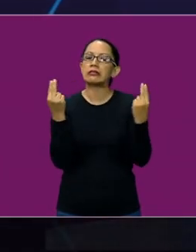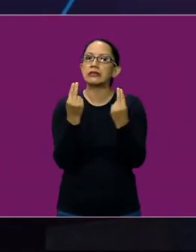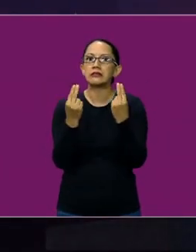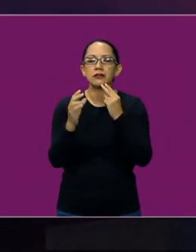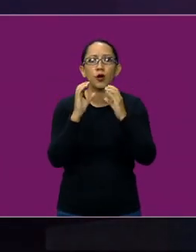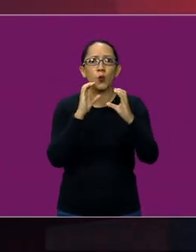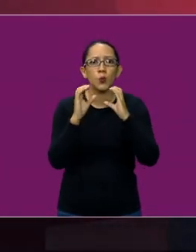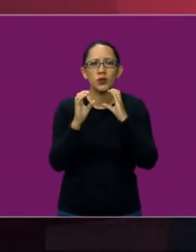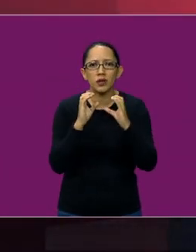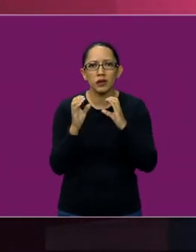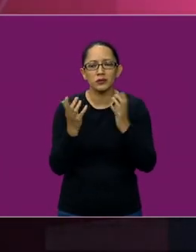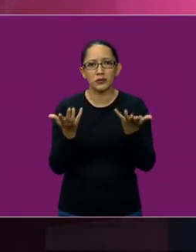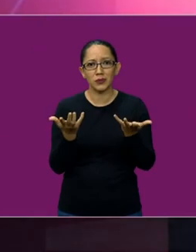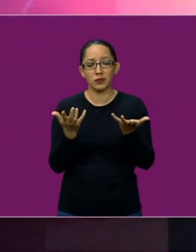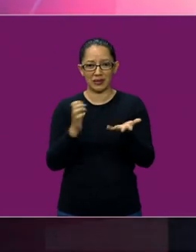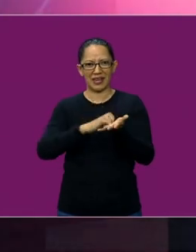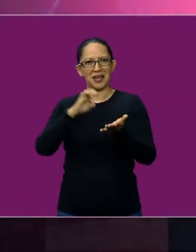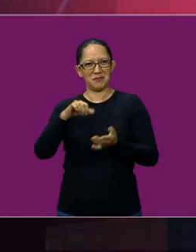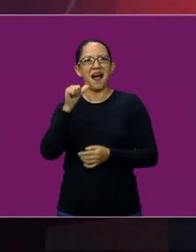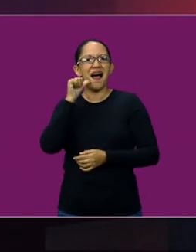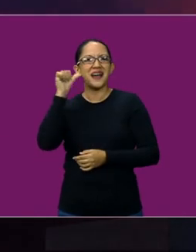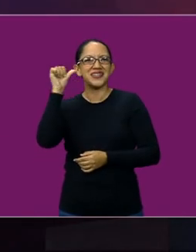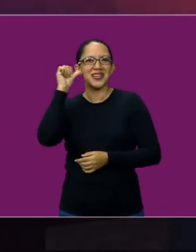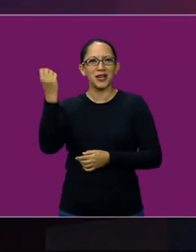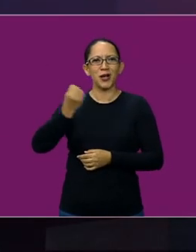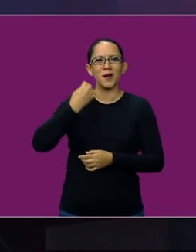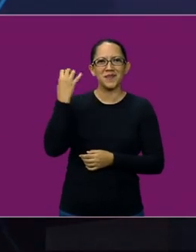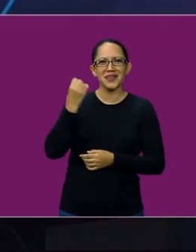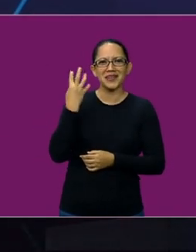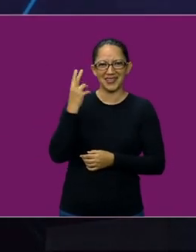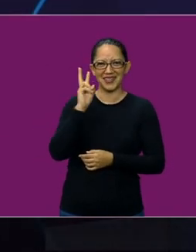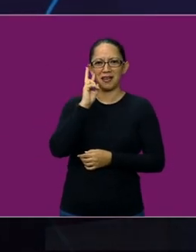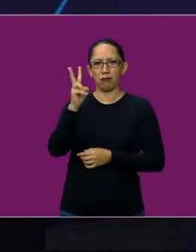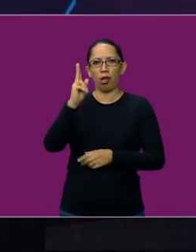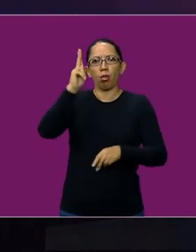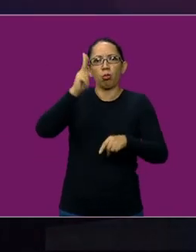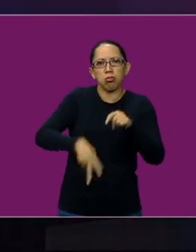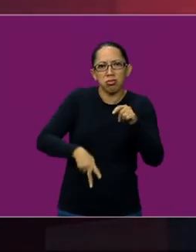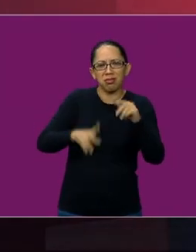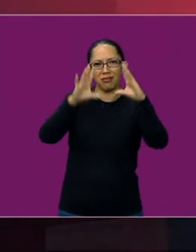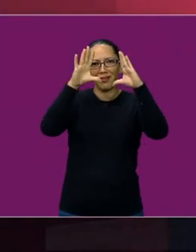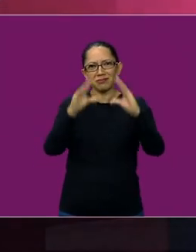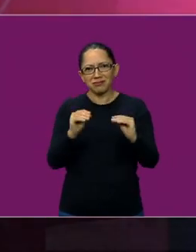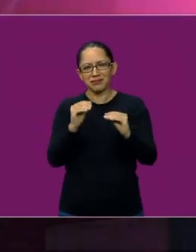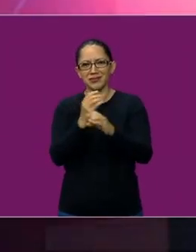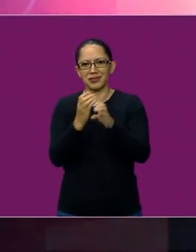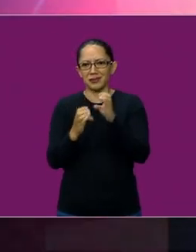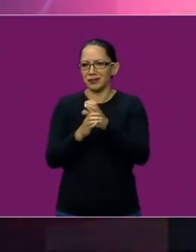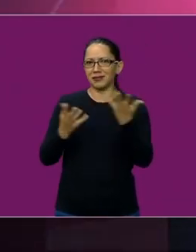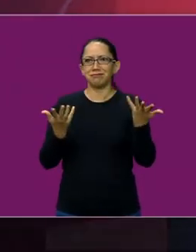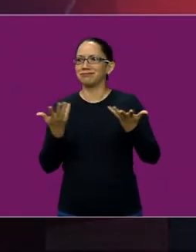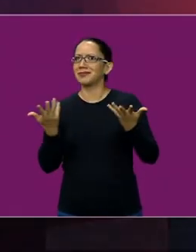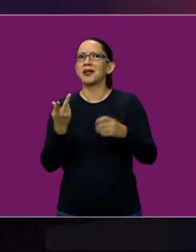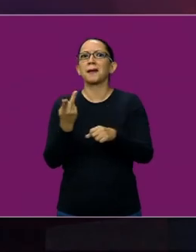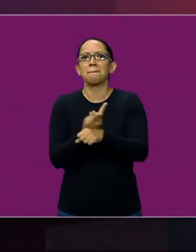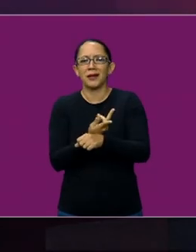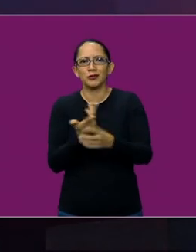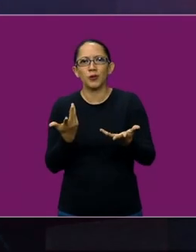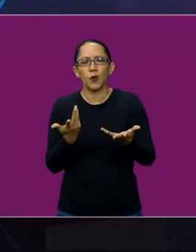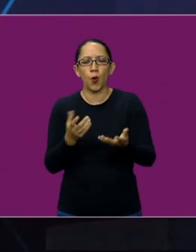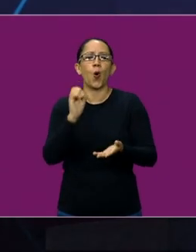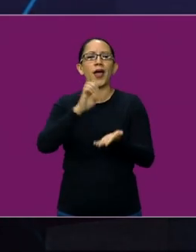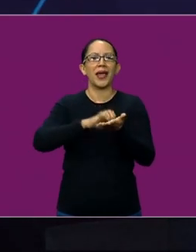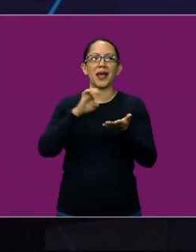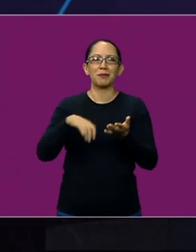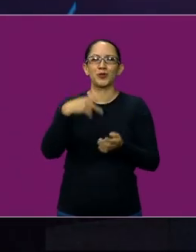simplemente que hubo problemas y dices, bueno, o si no se escucha. Es como cuando te dan un mensaje en tu casa y te dicen, ay, te habló, pero ya no me